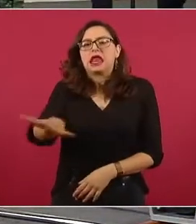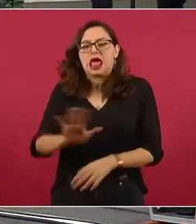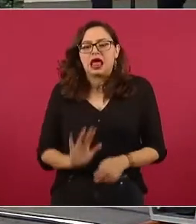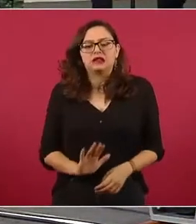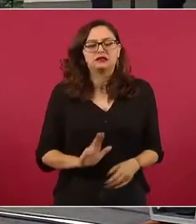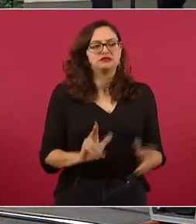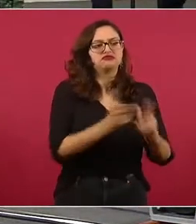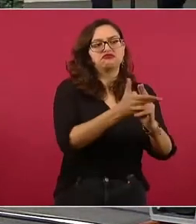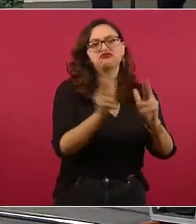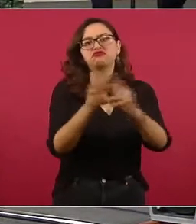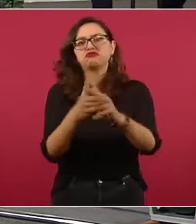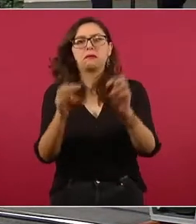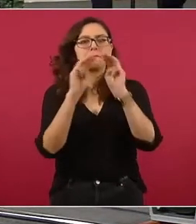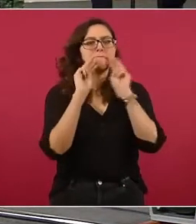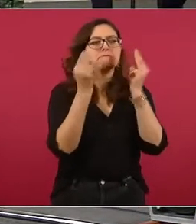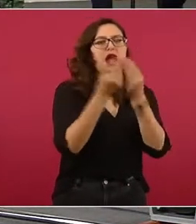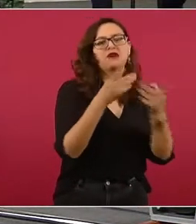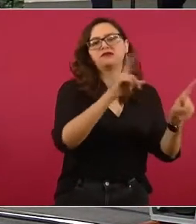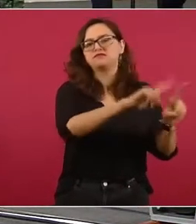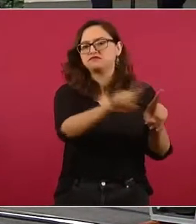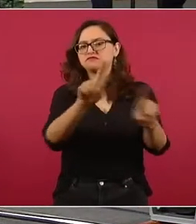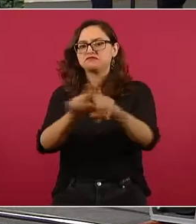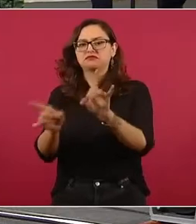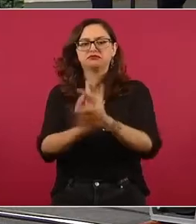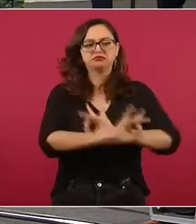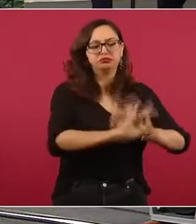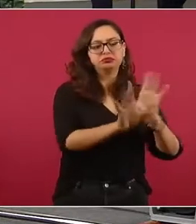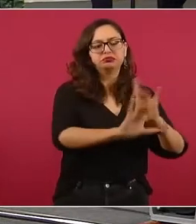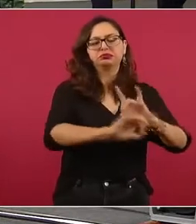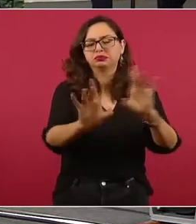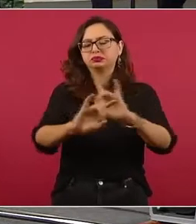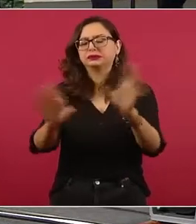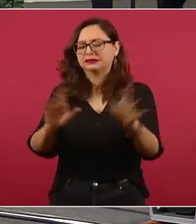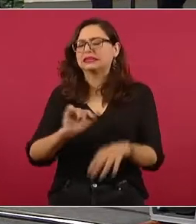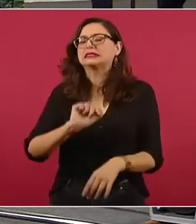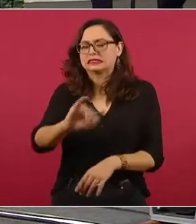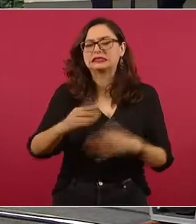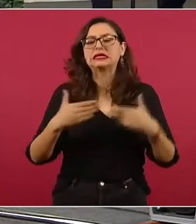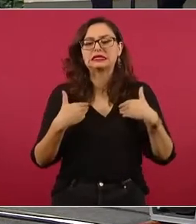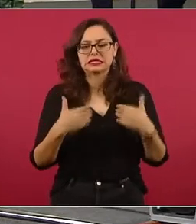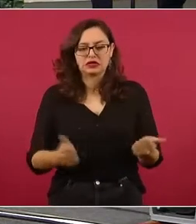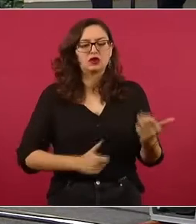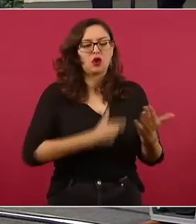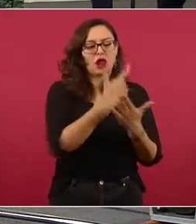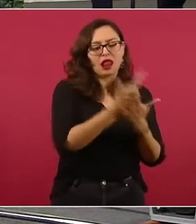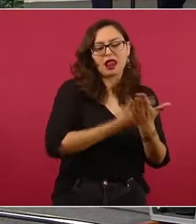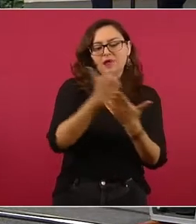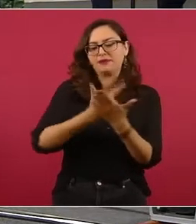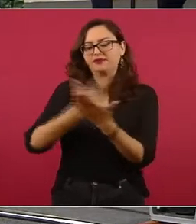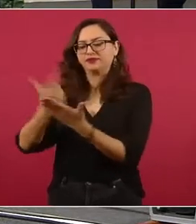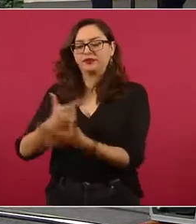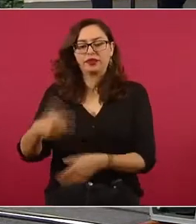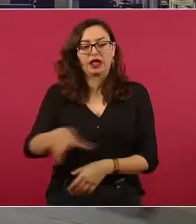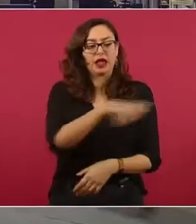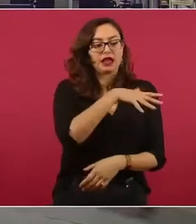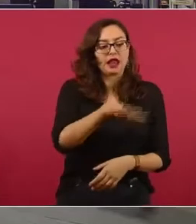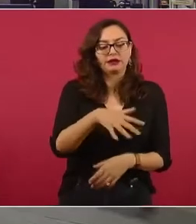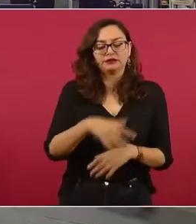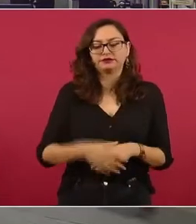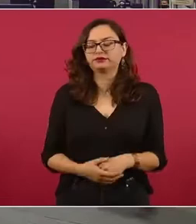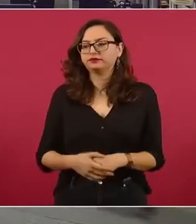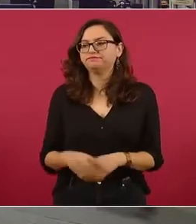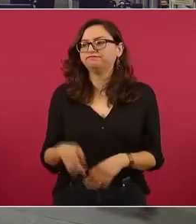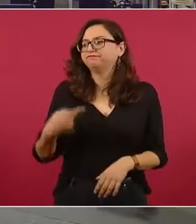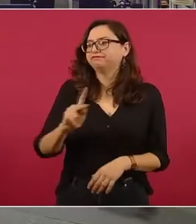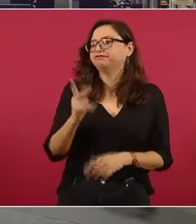obedecen más a las causas que ya están atendiéndose desde su gobierno. Desde CONAPRED, que está estrenando titular, ¿qué se tiene